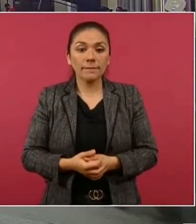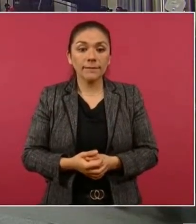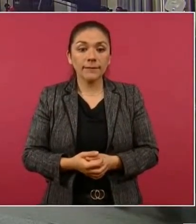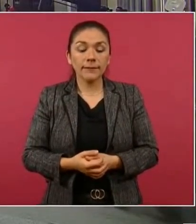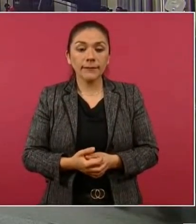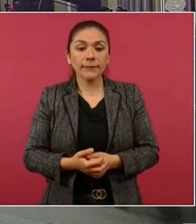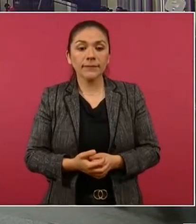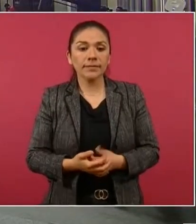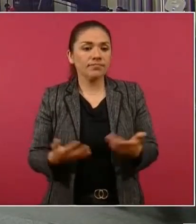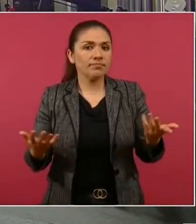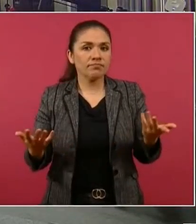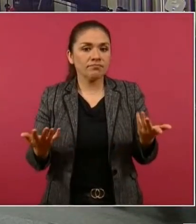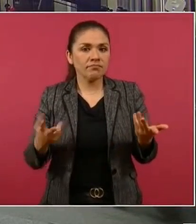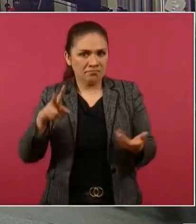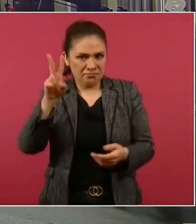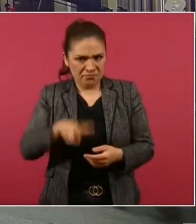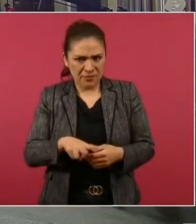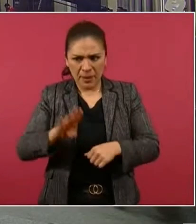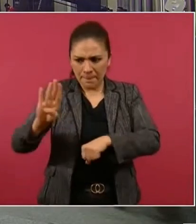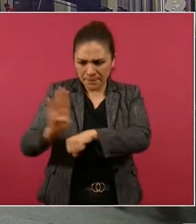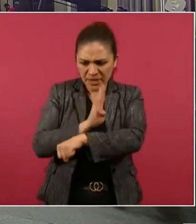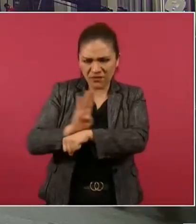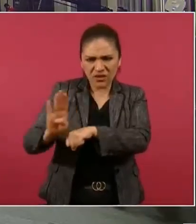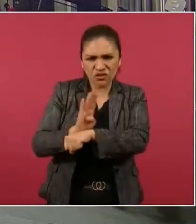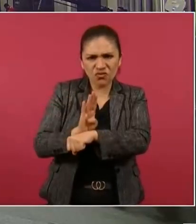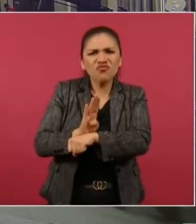O sea, ¿dónde están los beneficios?